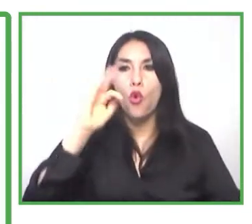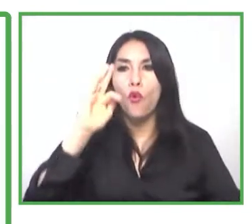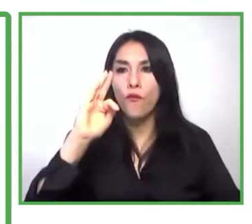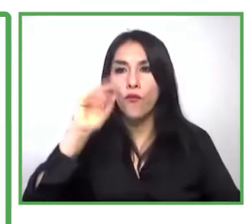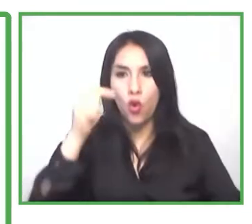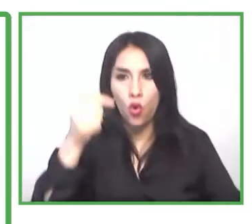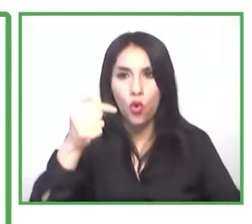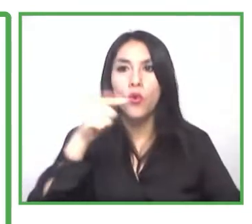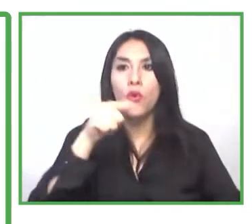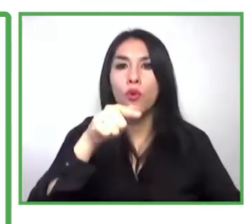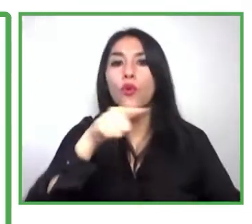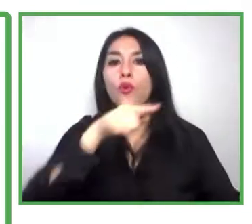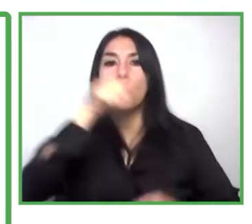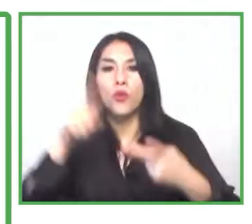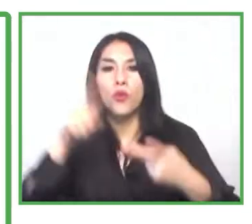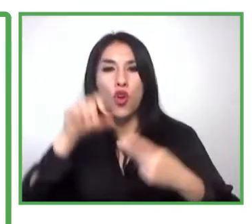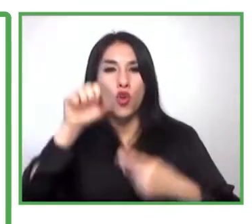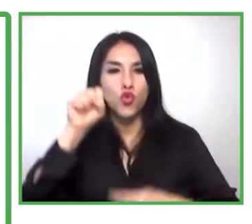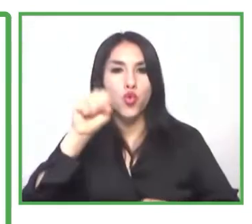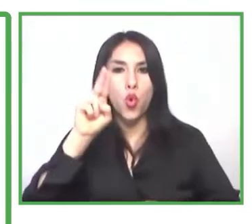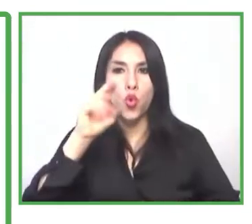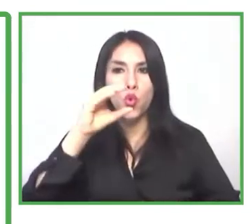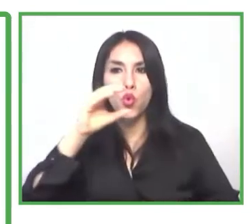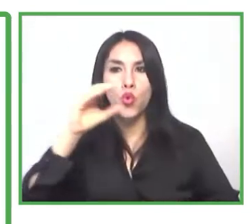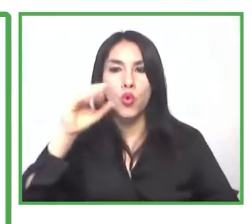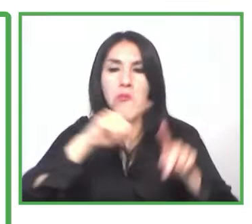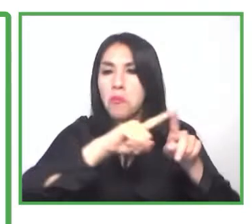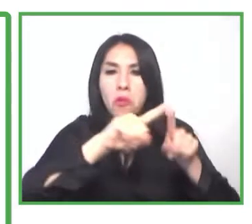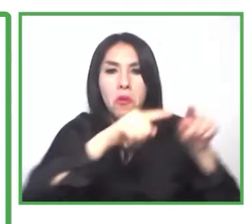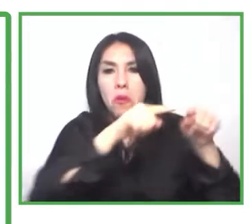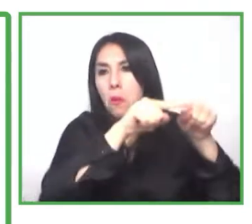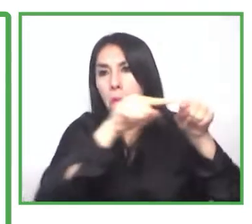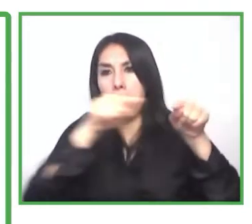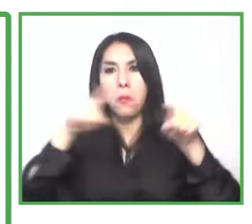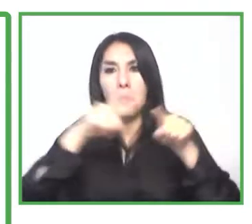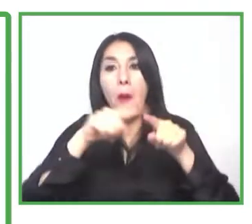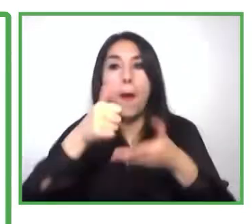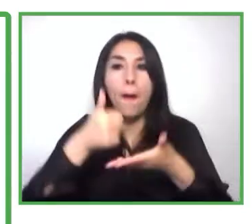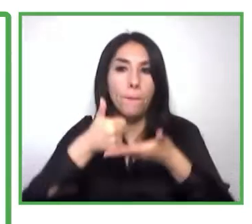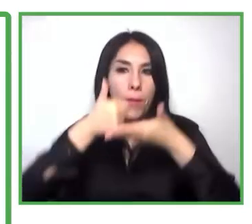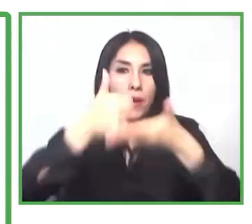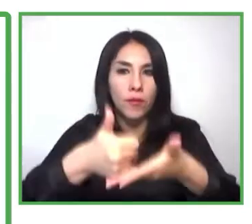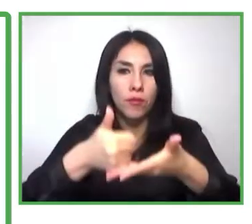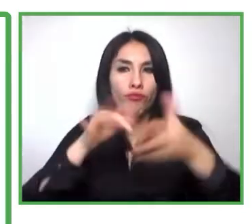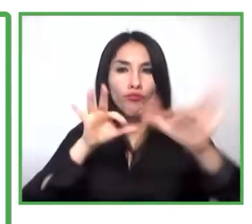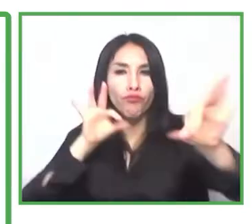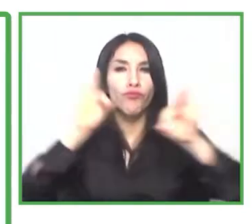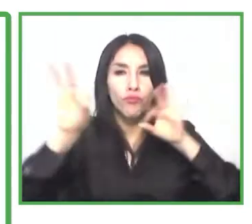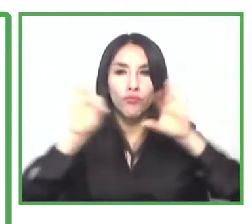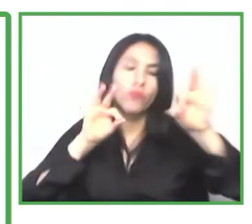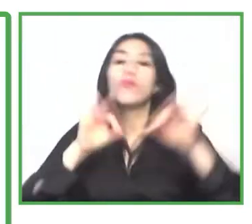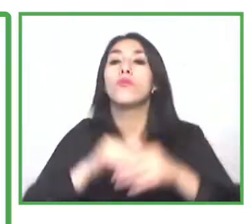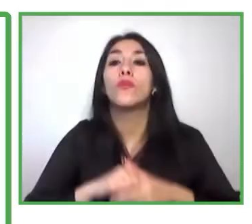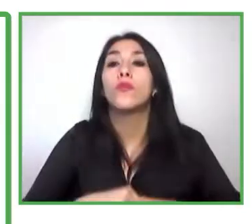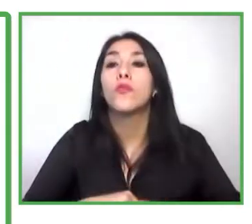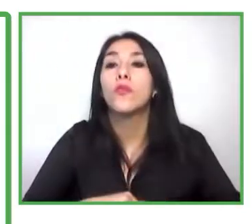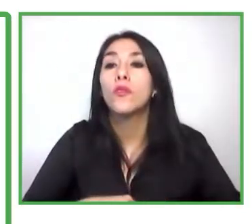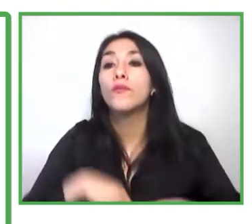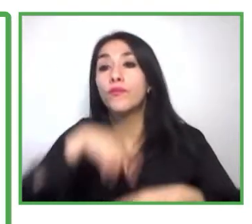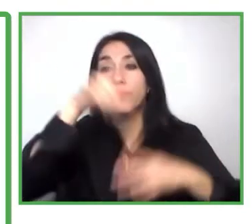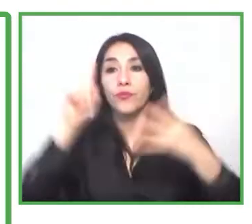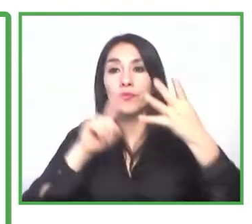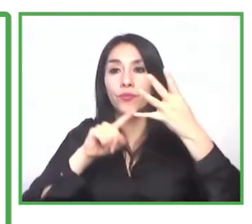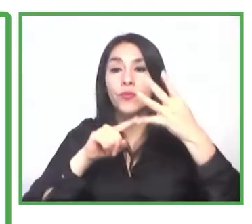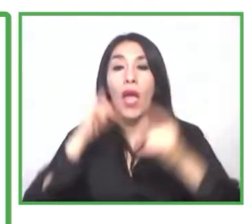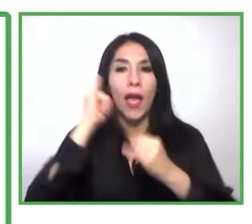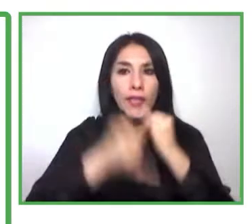una herramienta que le llamamos el MAT, que básicamente va contrastando variables que generan